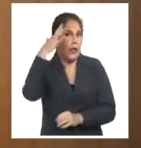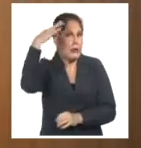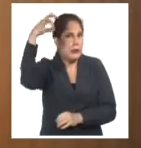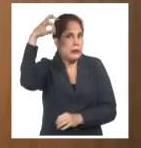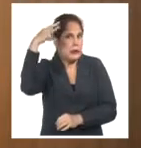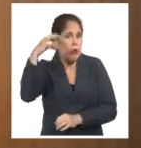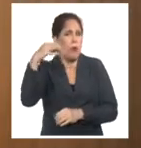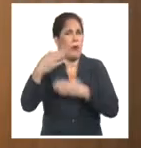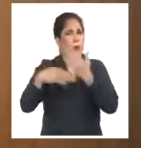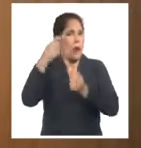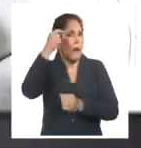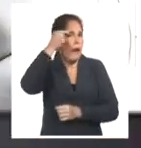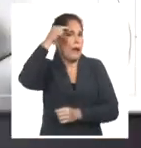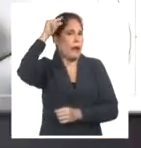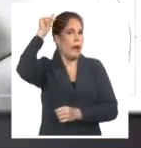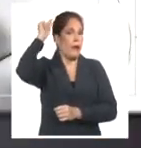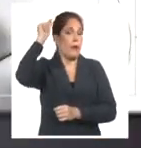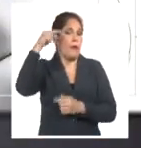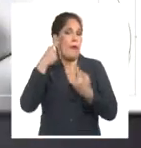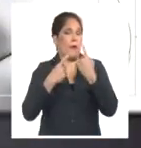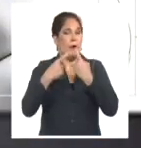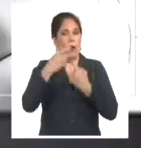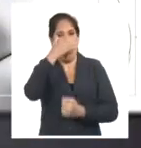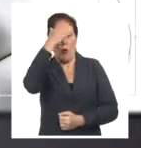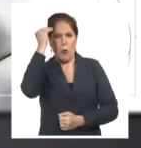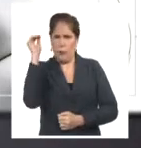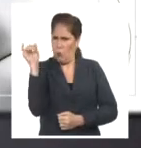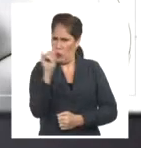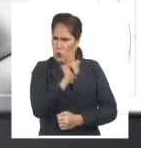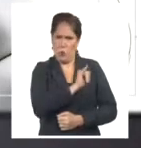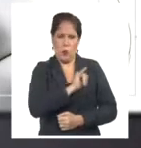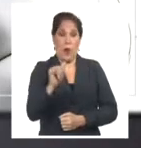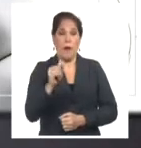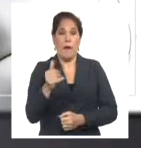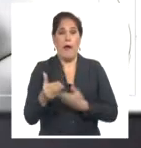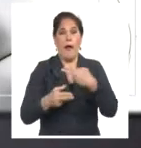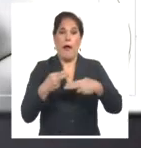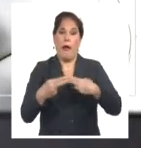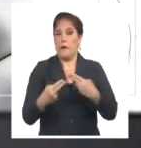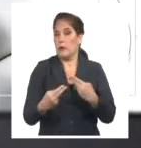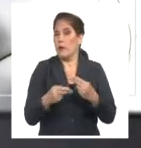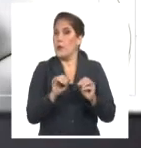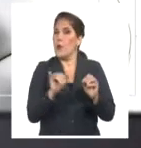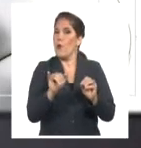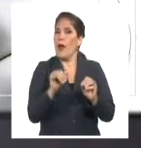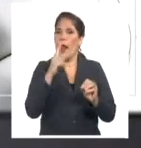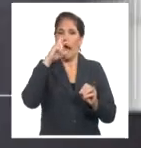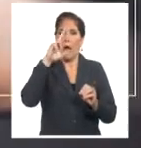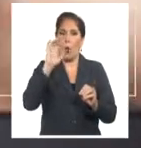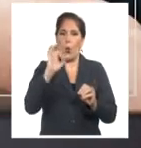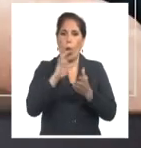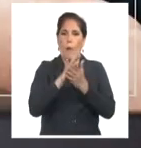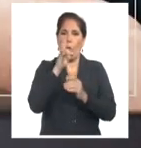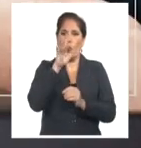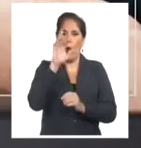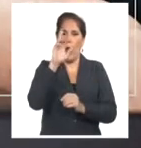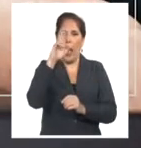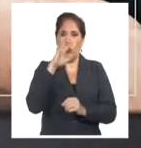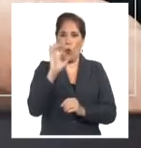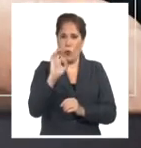neurológicas o de los órganos sensoriales. Está también el desarrollo de los llamados neuromoduladores